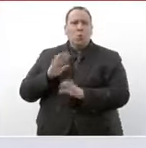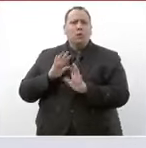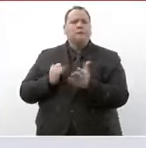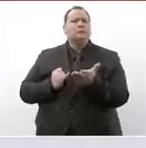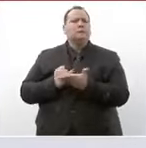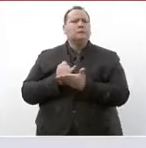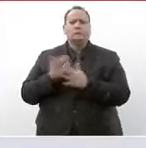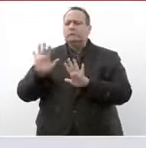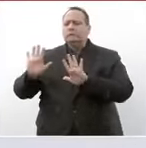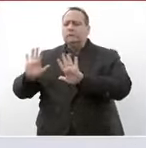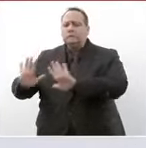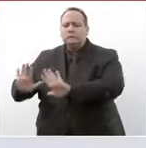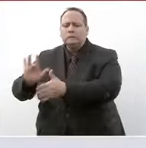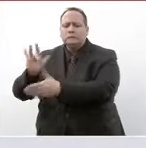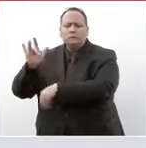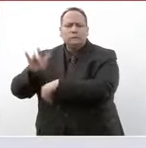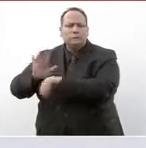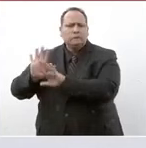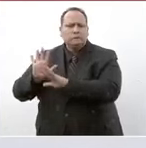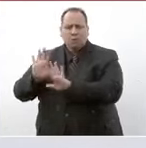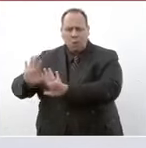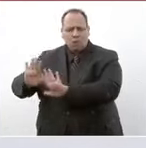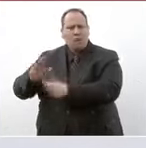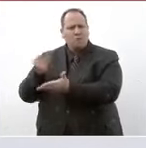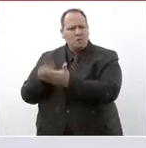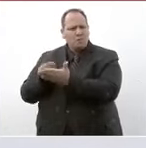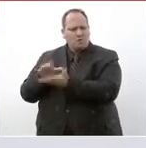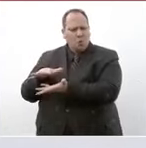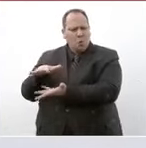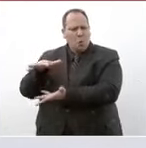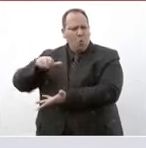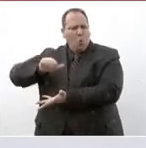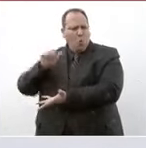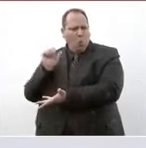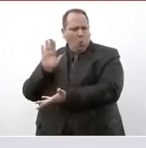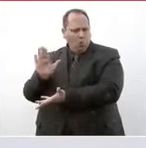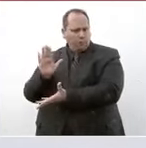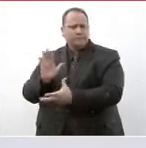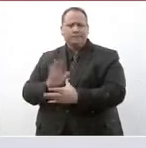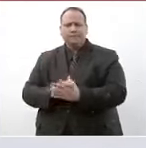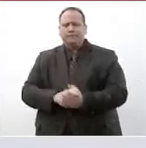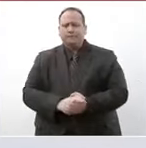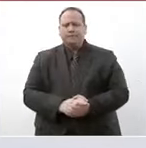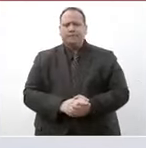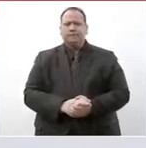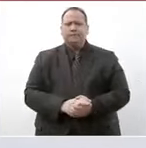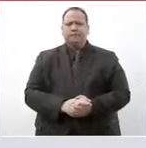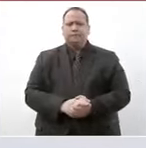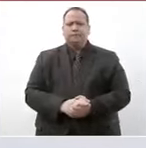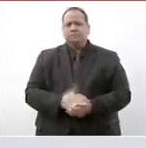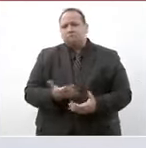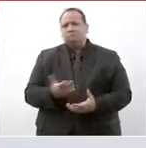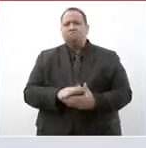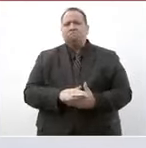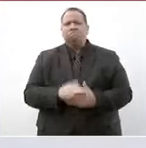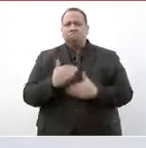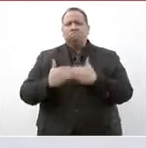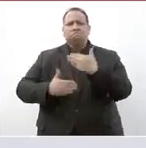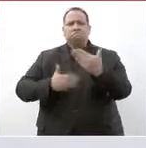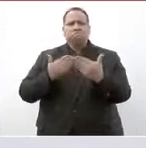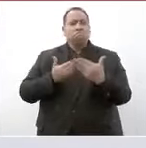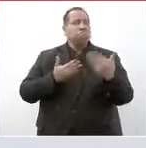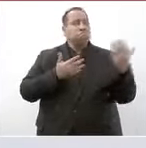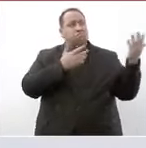guardar ahí ese recurso y que se fuese